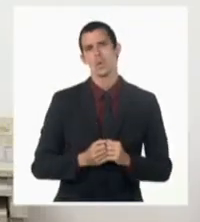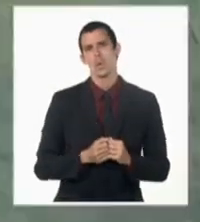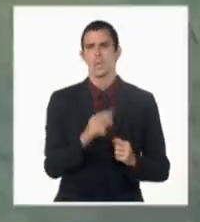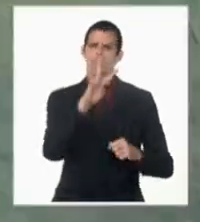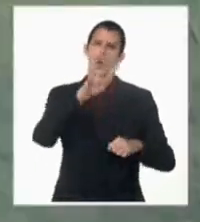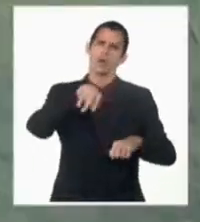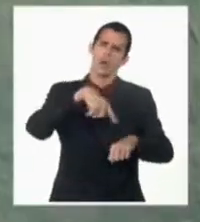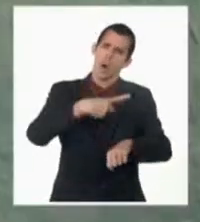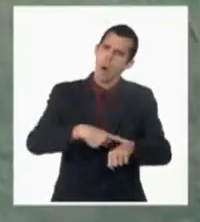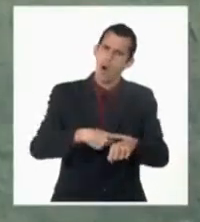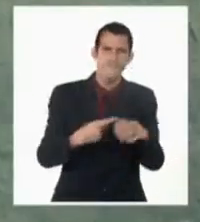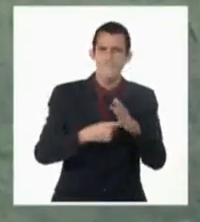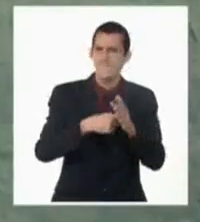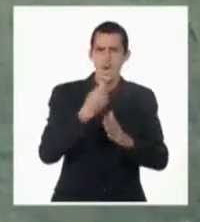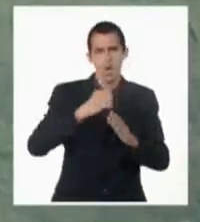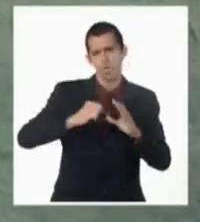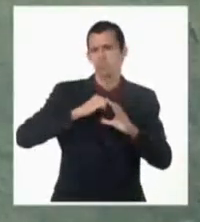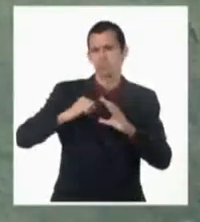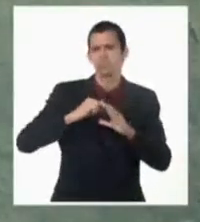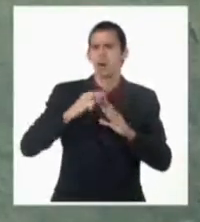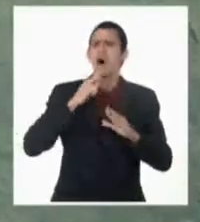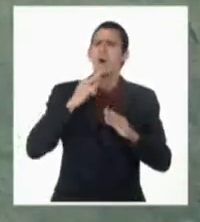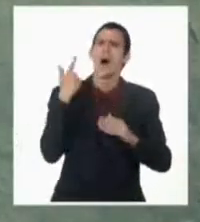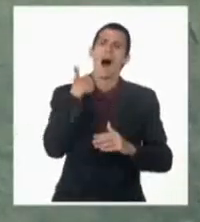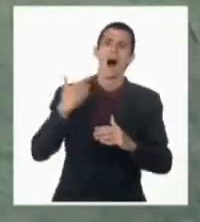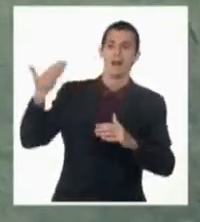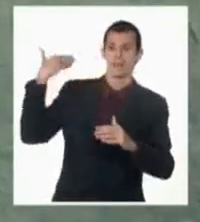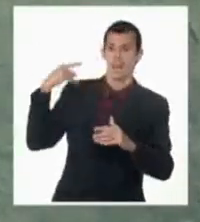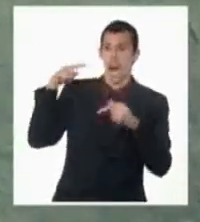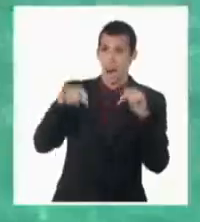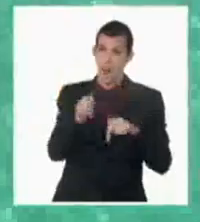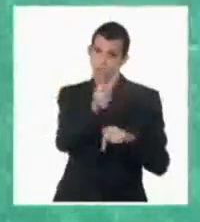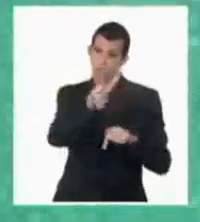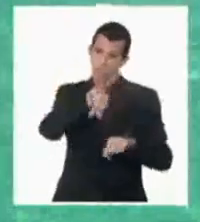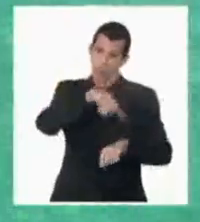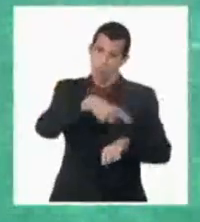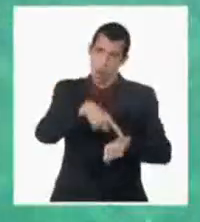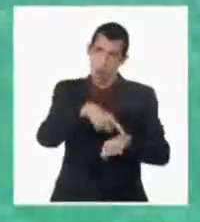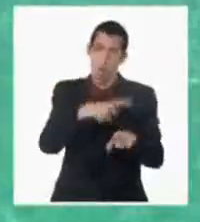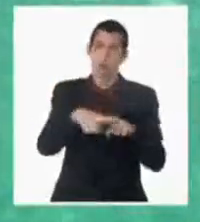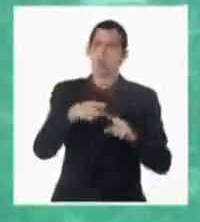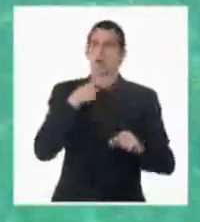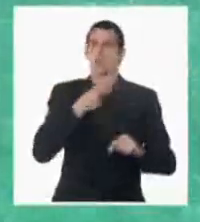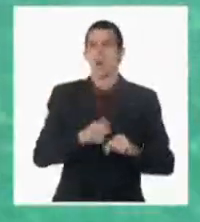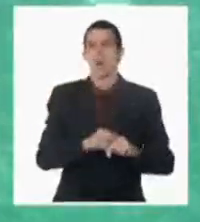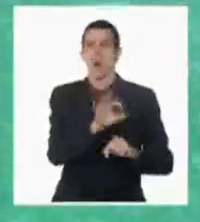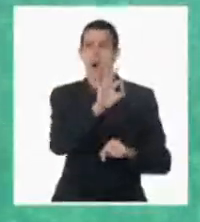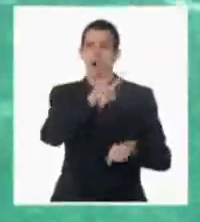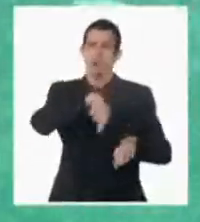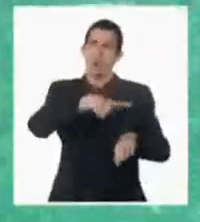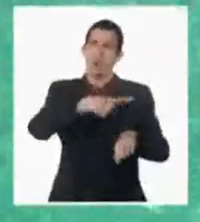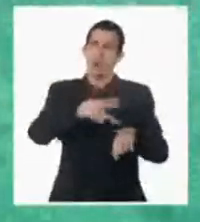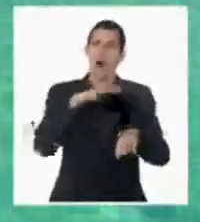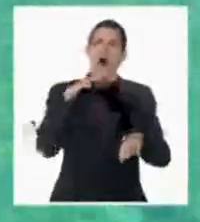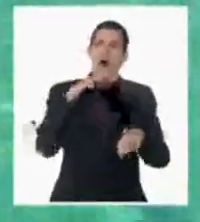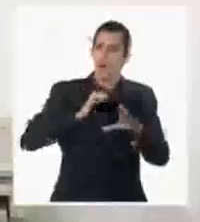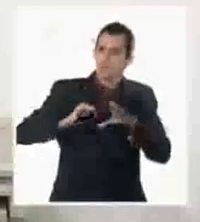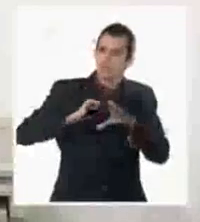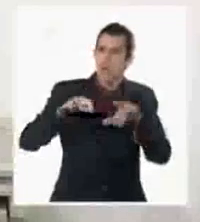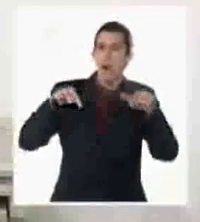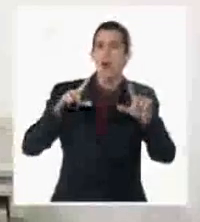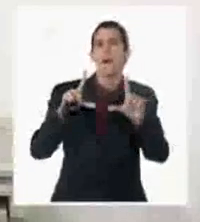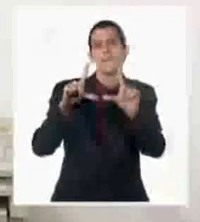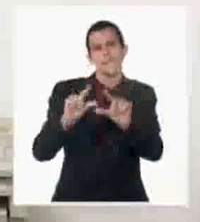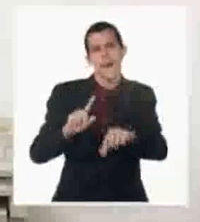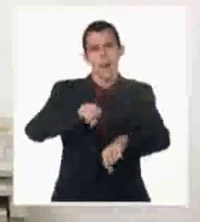horas. Algunos clientes que recibían servicios 8 horas, este horario se acorta más en función de centrar el